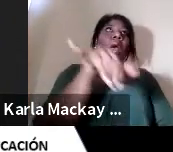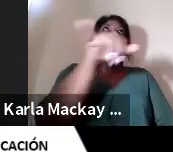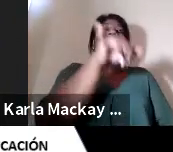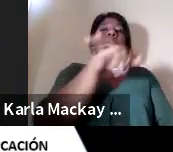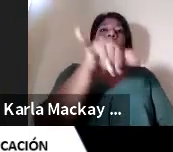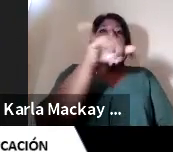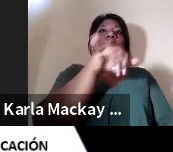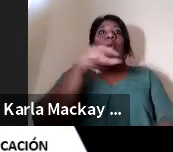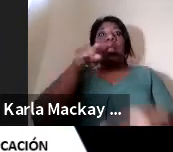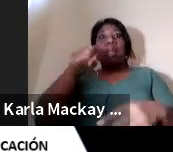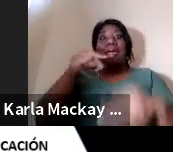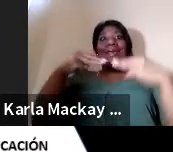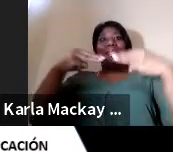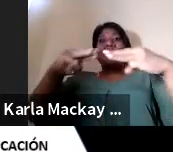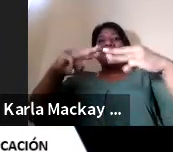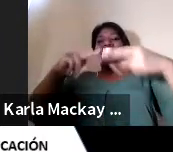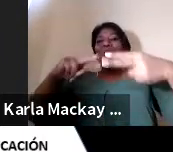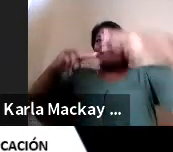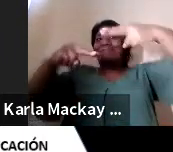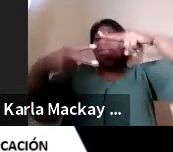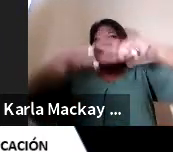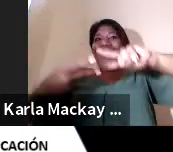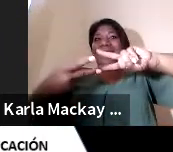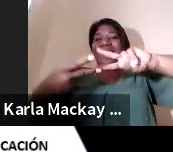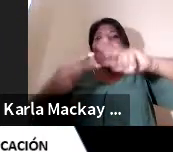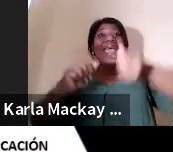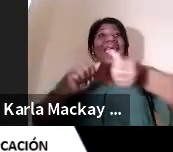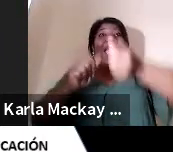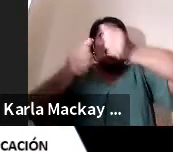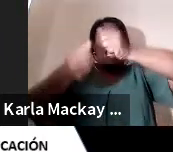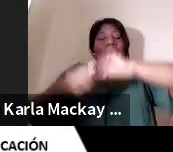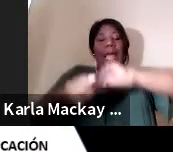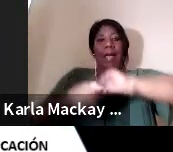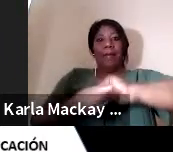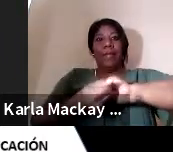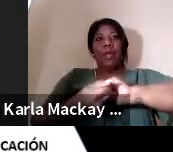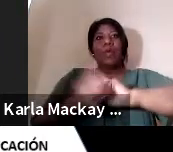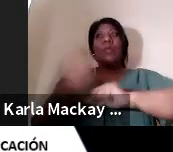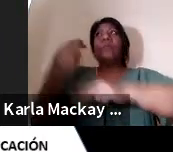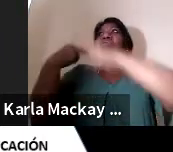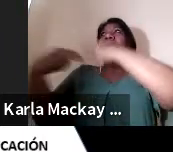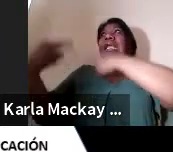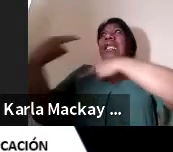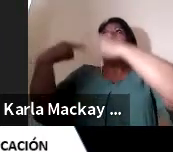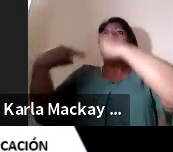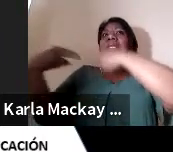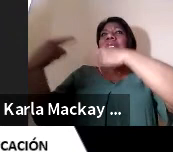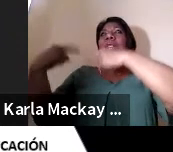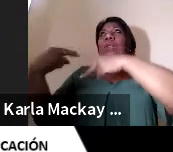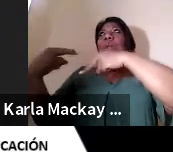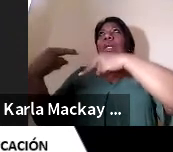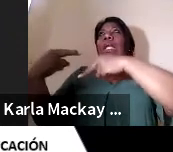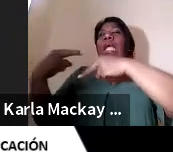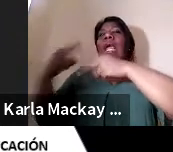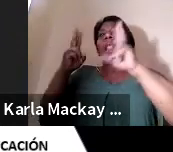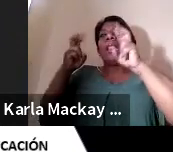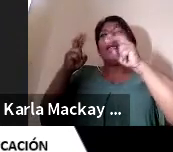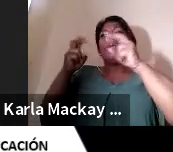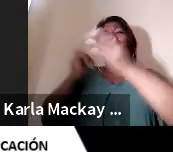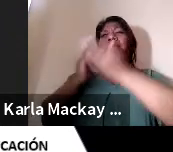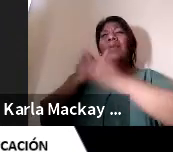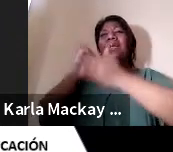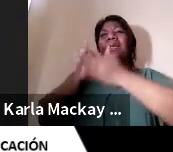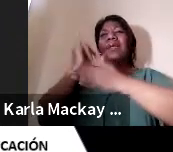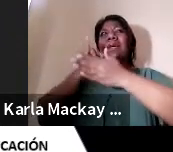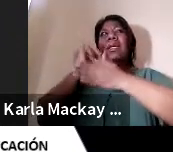históricamente nosotros nos hemos centrado en desarrollar o tratar de fortalecer